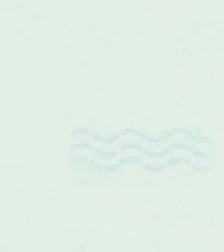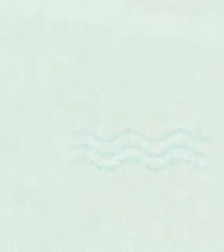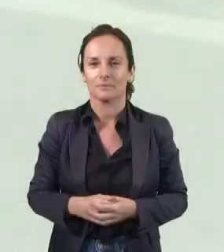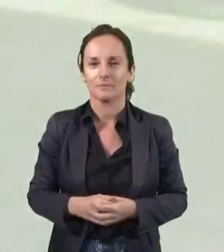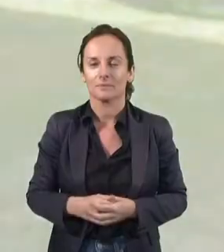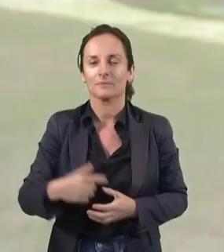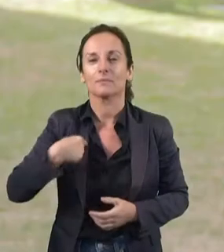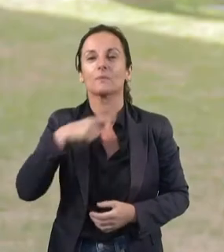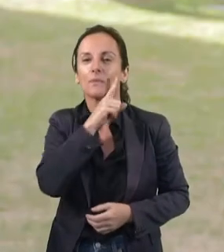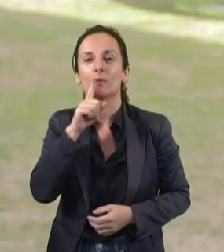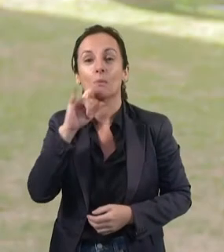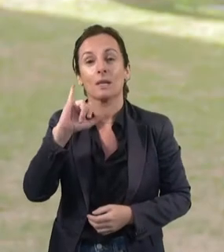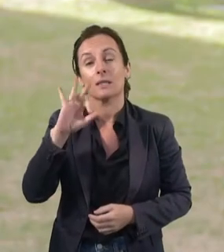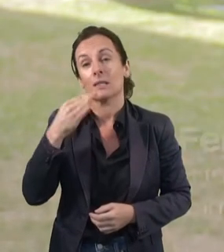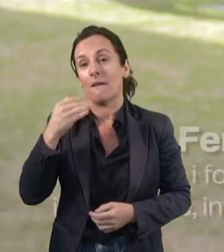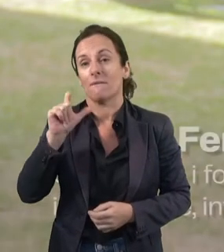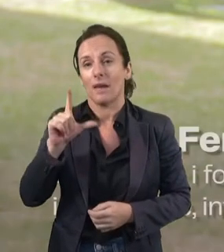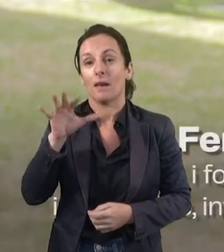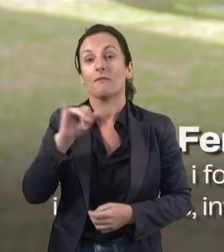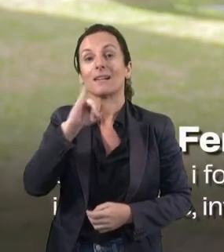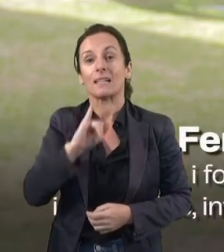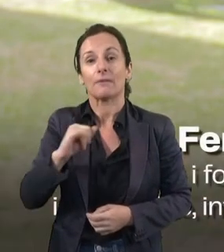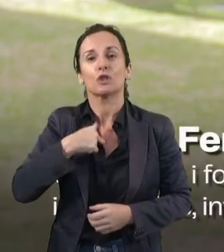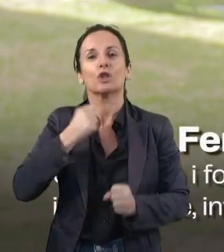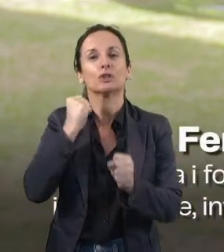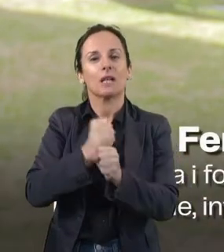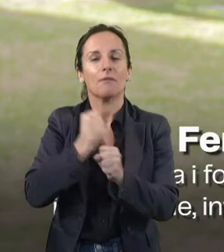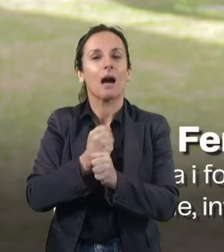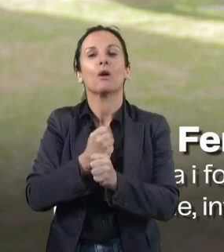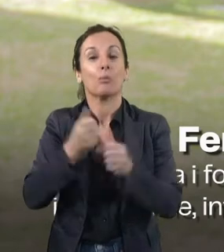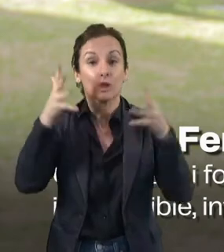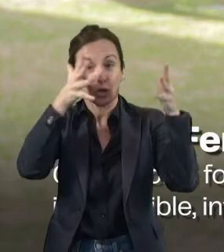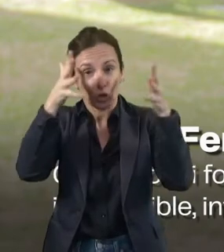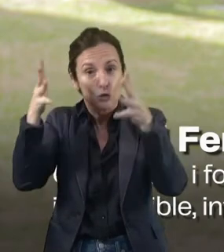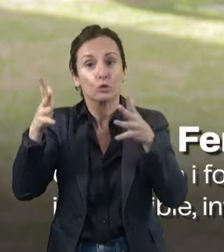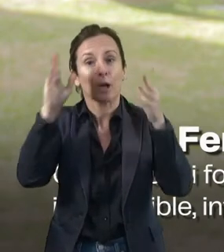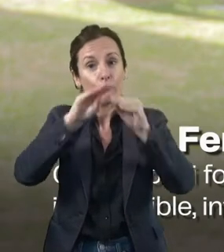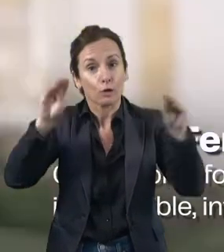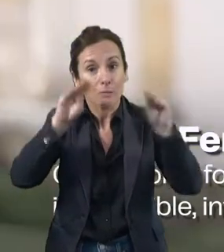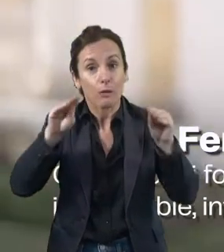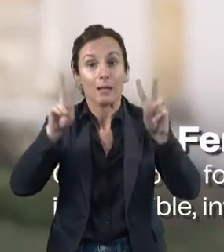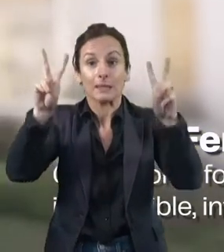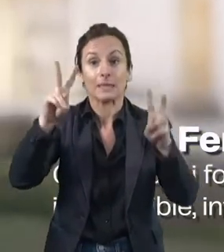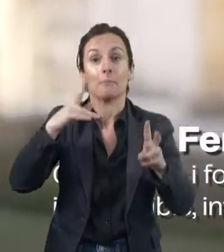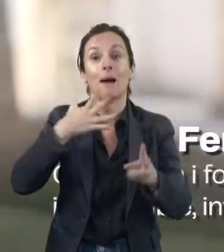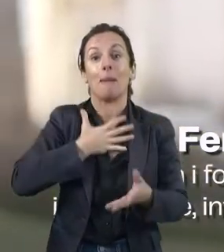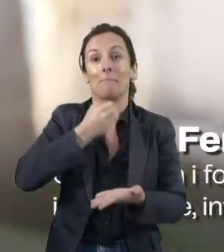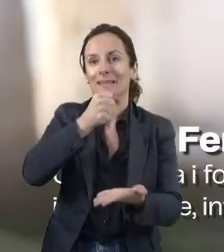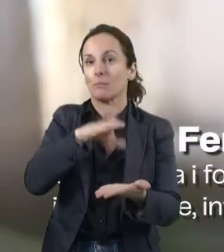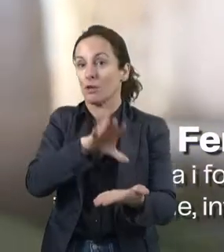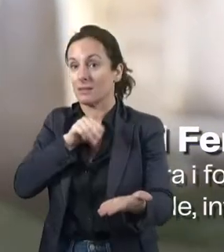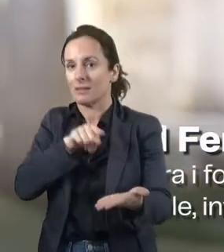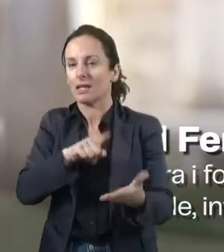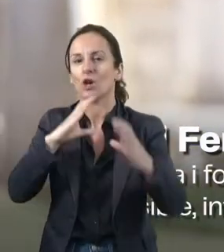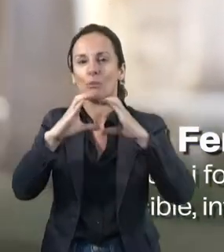Mi nombre es Isabel Fernández y trabajo como consultora y formadora en temas de interpretación del patrimonio, comunicación accesible,